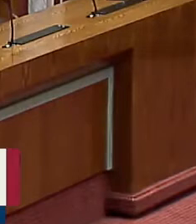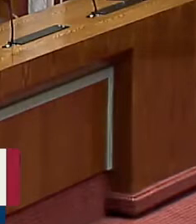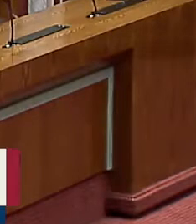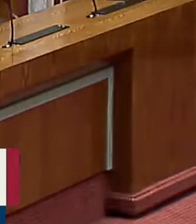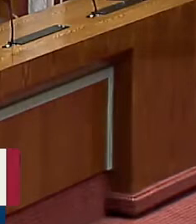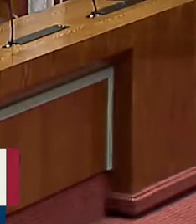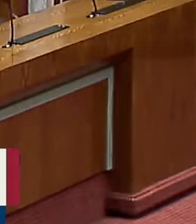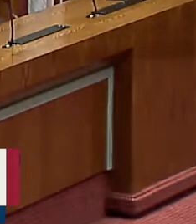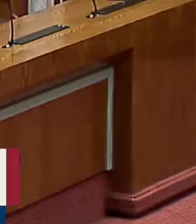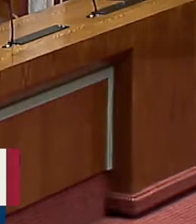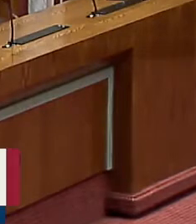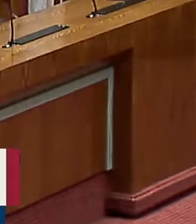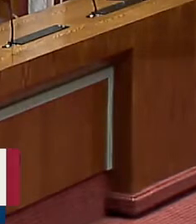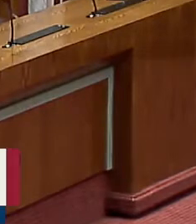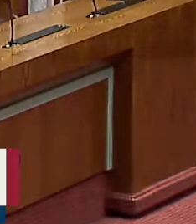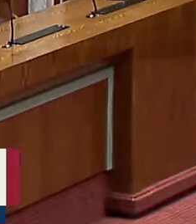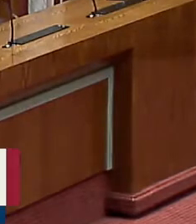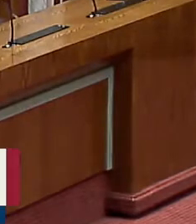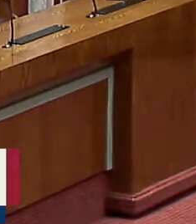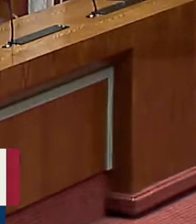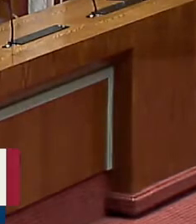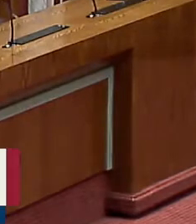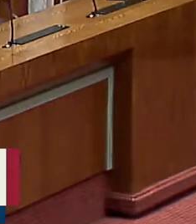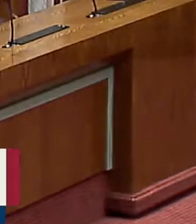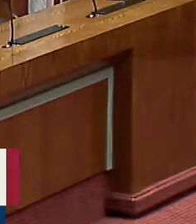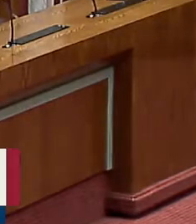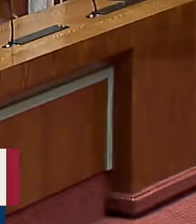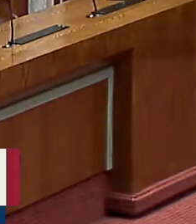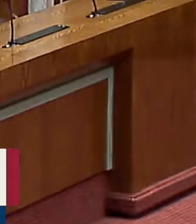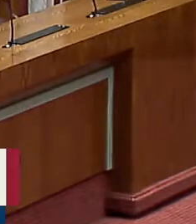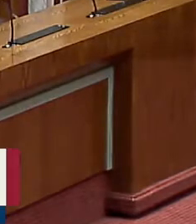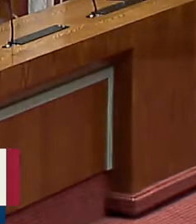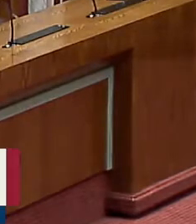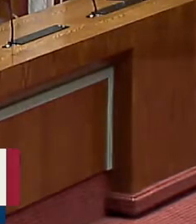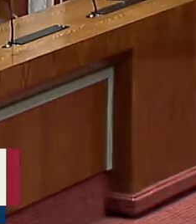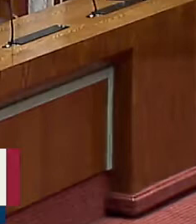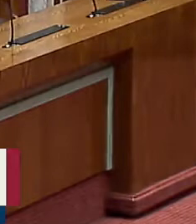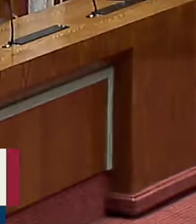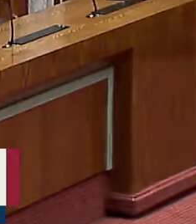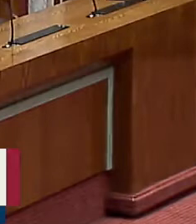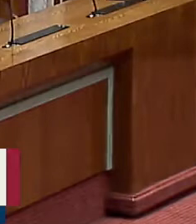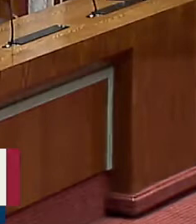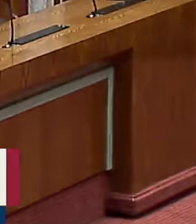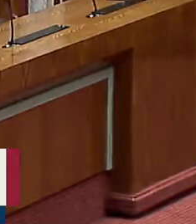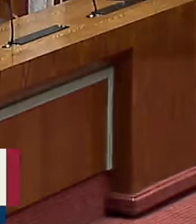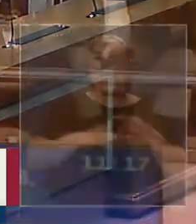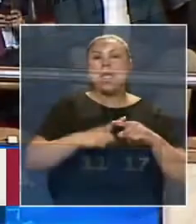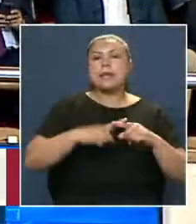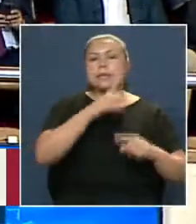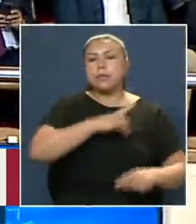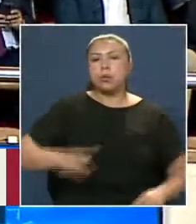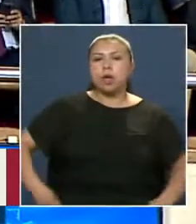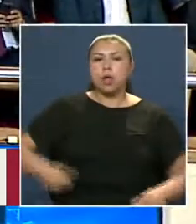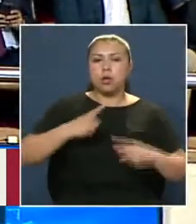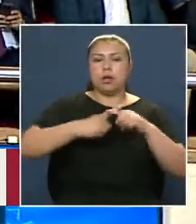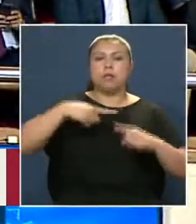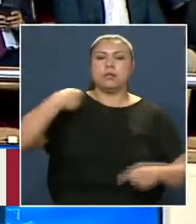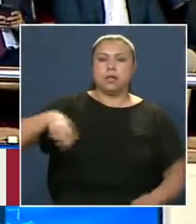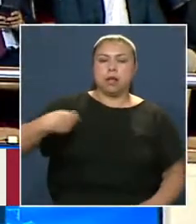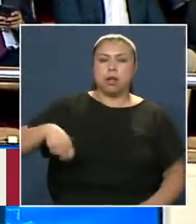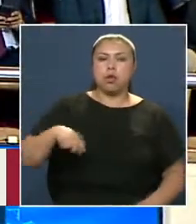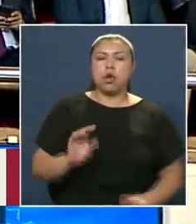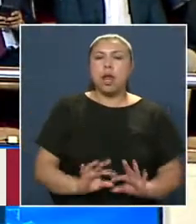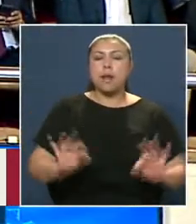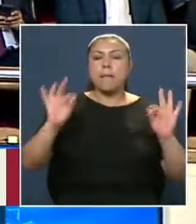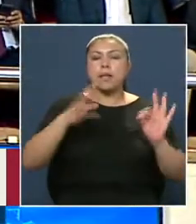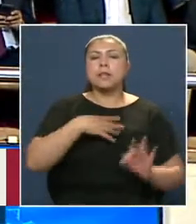Presidenta Muchas gracias Quiero primero que nada Saludar A la familia Del ex Diputado Y ex Senador Particularmente A